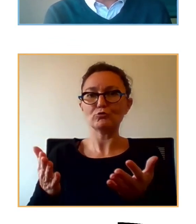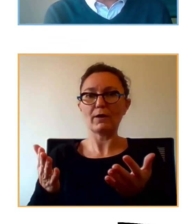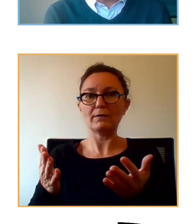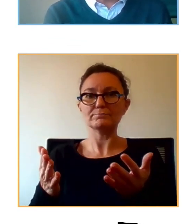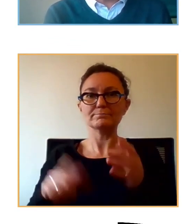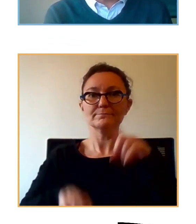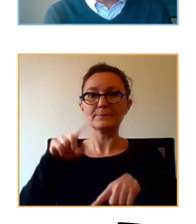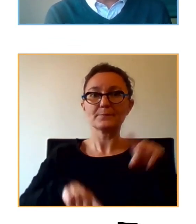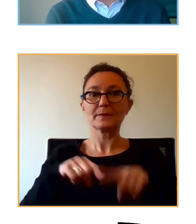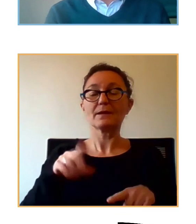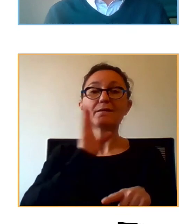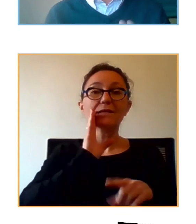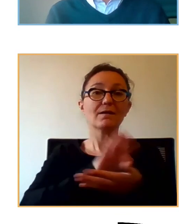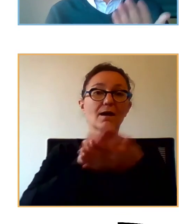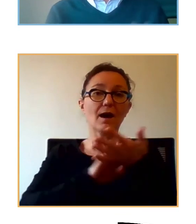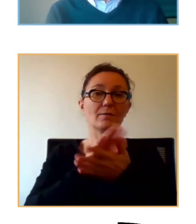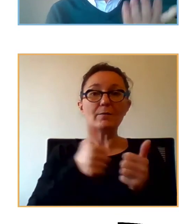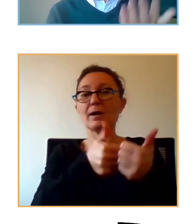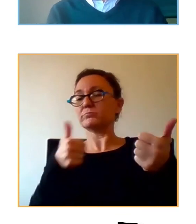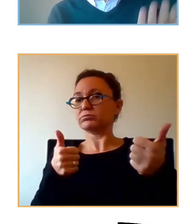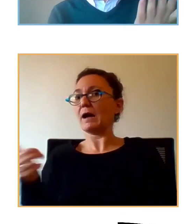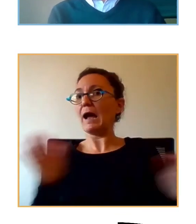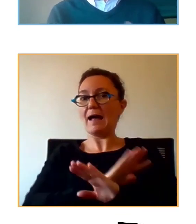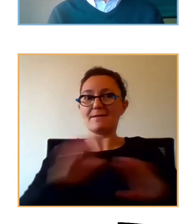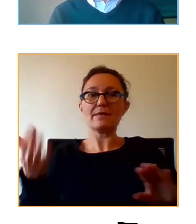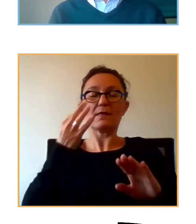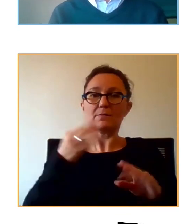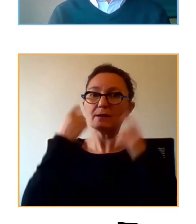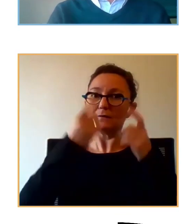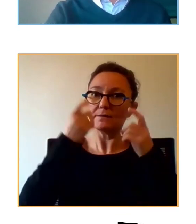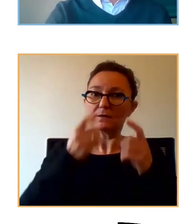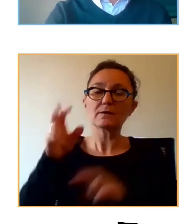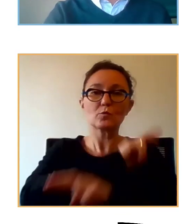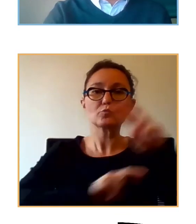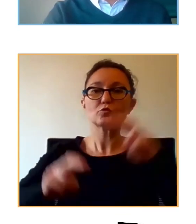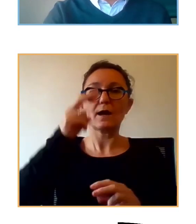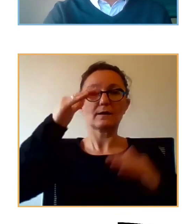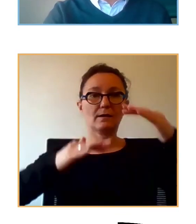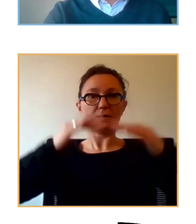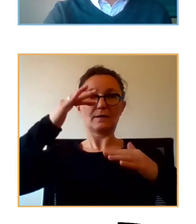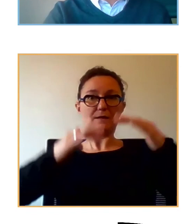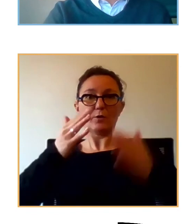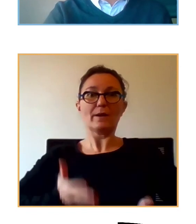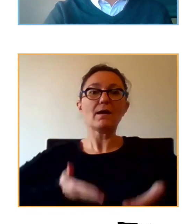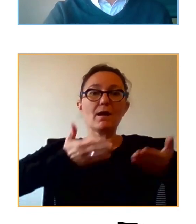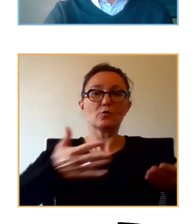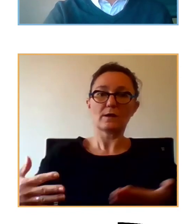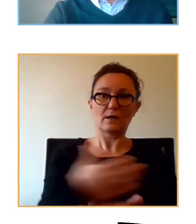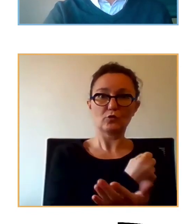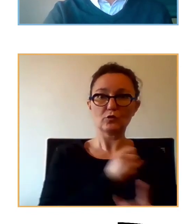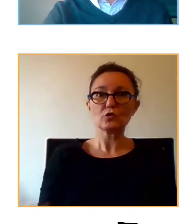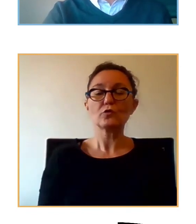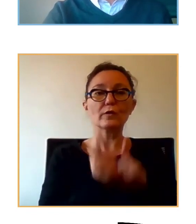no hay que dejar a nadie atrás y tenemos que ayudar un poco a este equilibrio para ayudar a los jóvenes de menores recursos o en situaciones